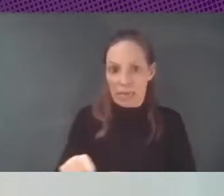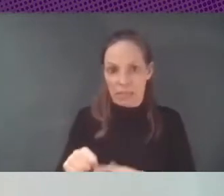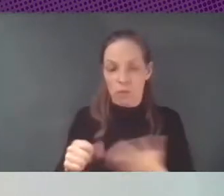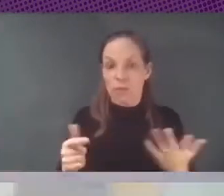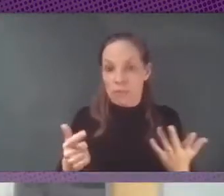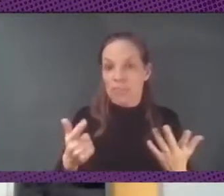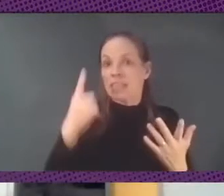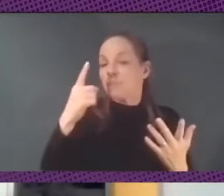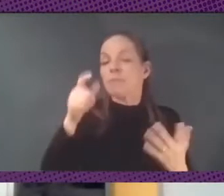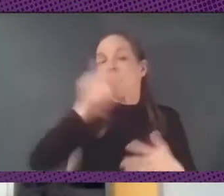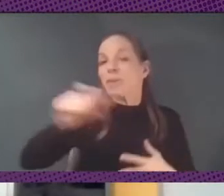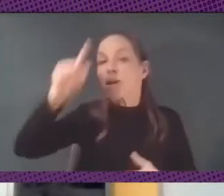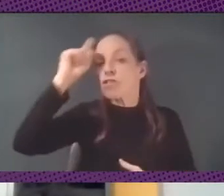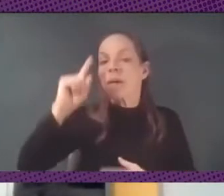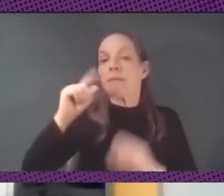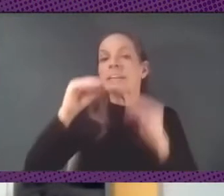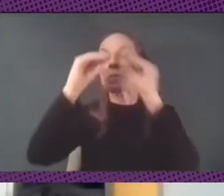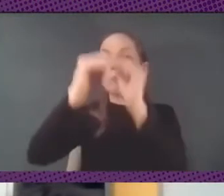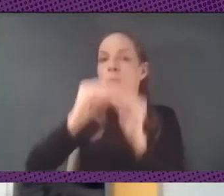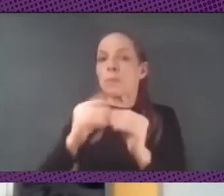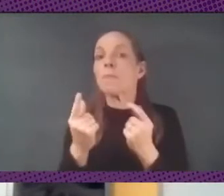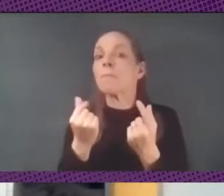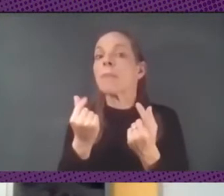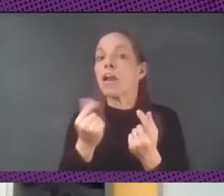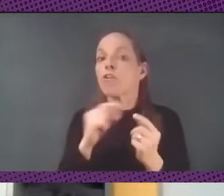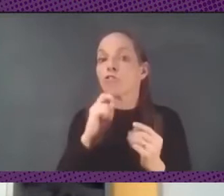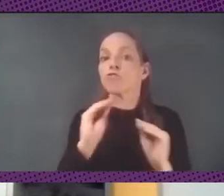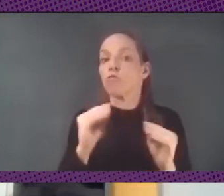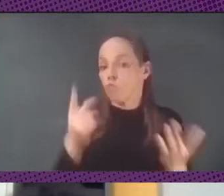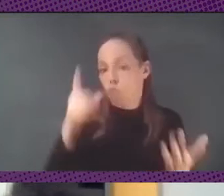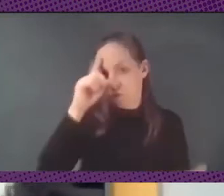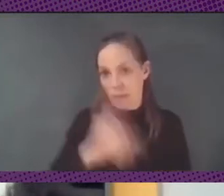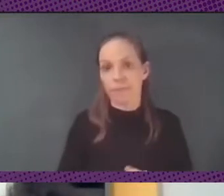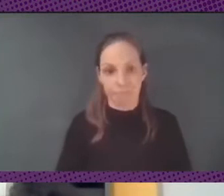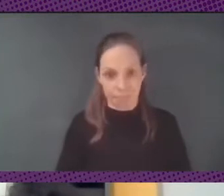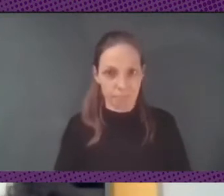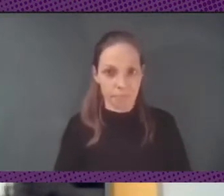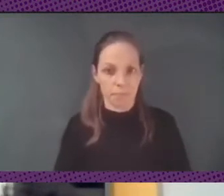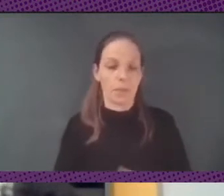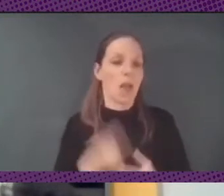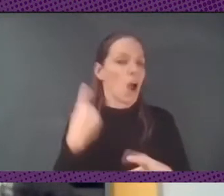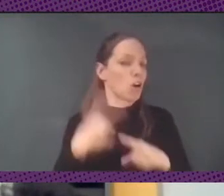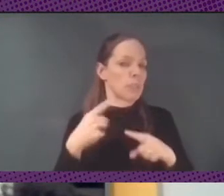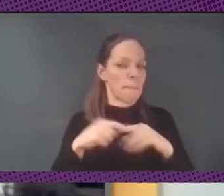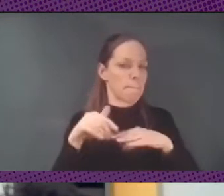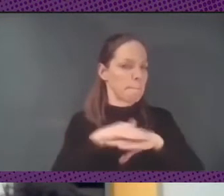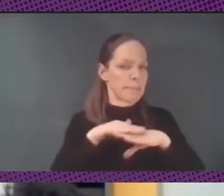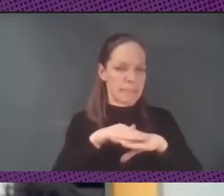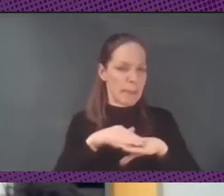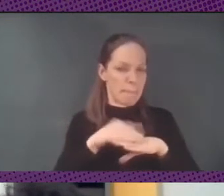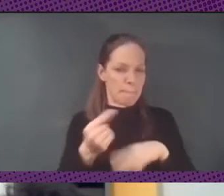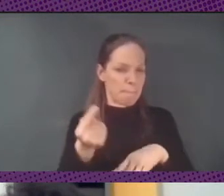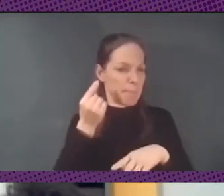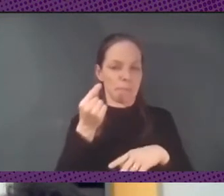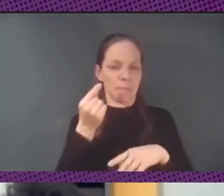Sí o sea hay una hay una cosa básica mínima central antes de empezar esta discusión que es el rol del